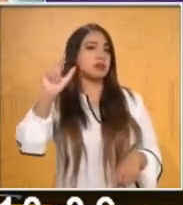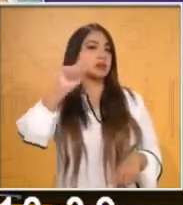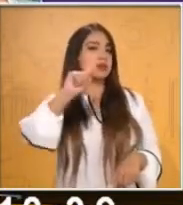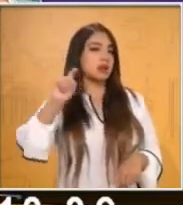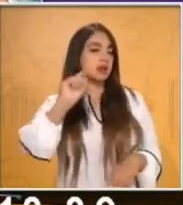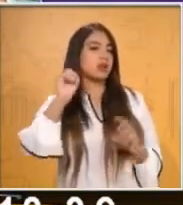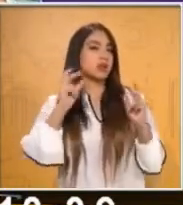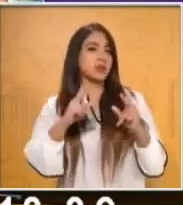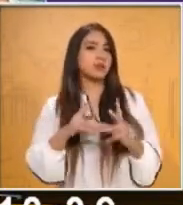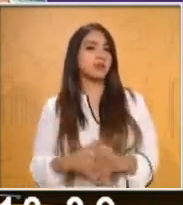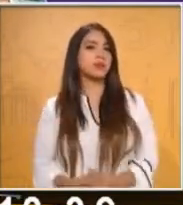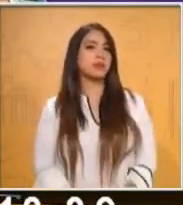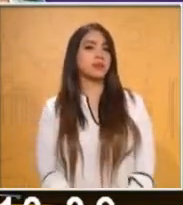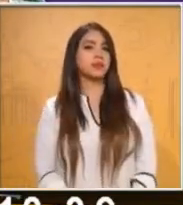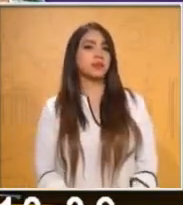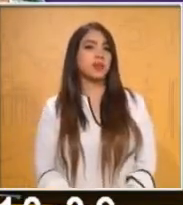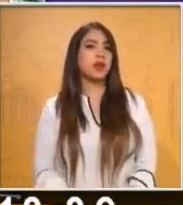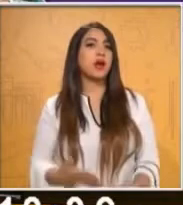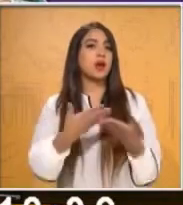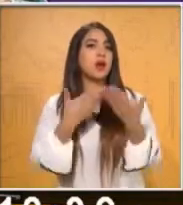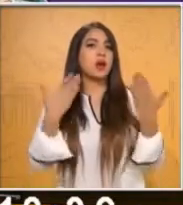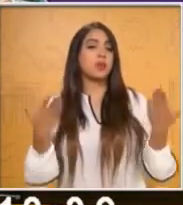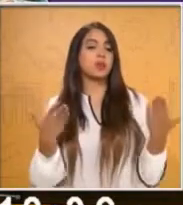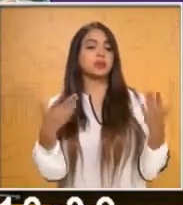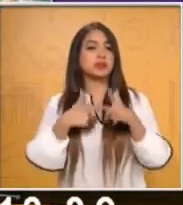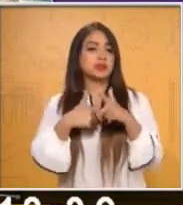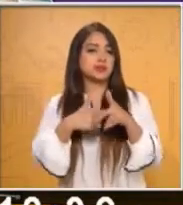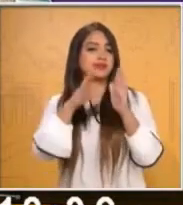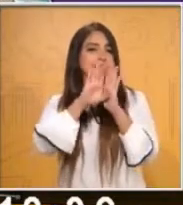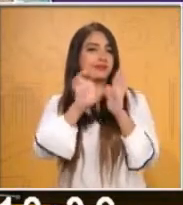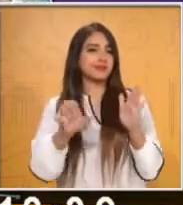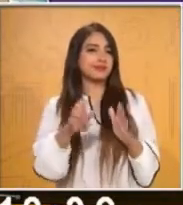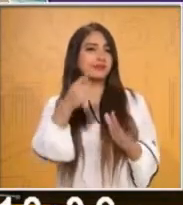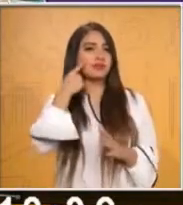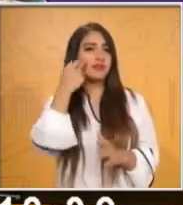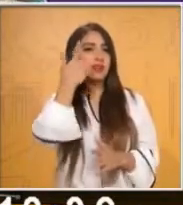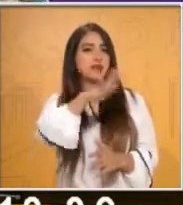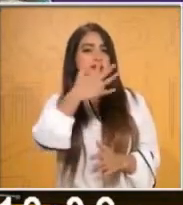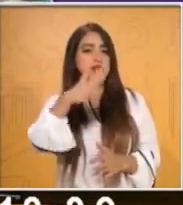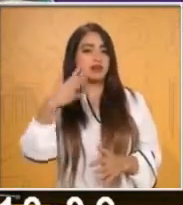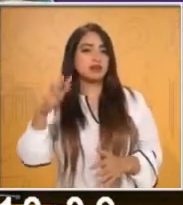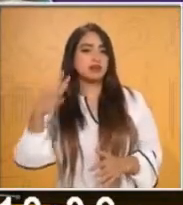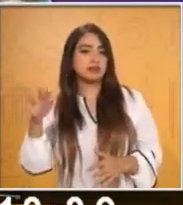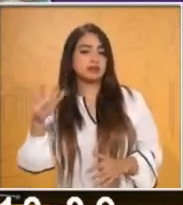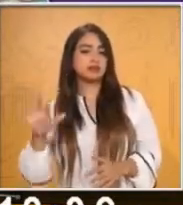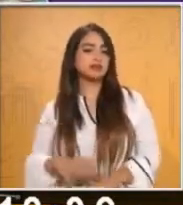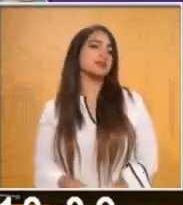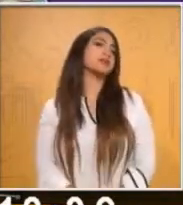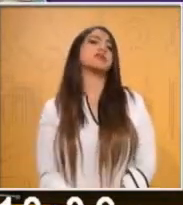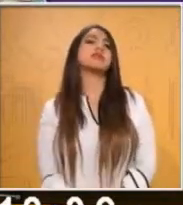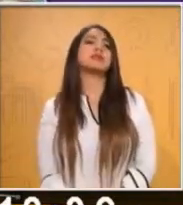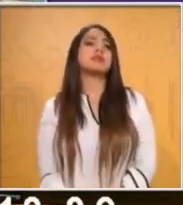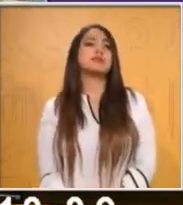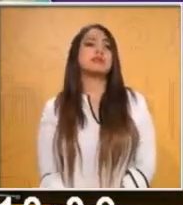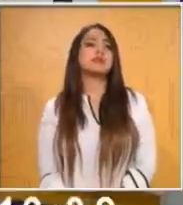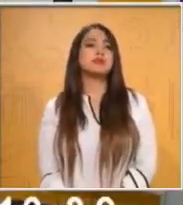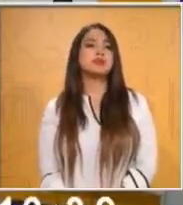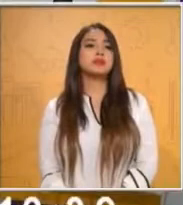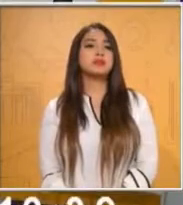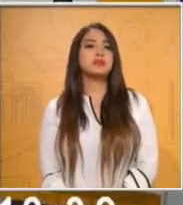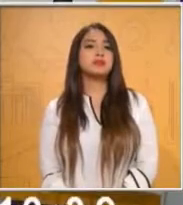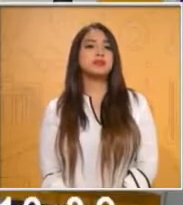descendente. Entonces, ahora vamos a continuar con el ejemplo de 10 en 10. Yo a la maestra le voy a decir 40.